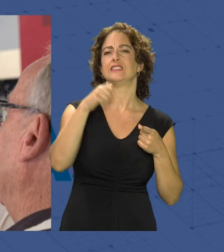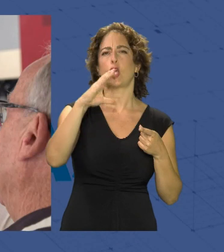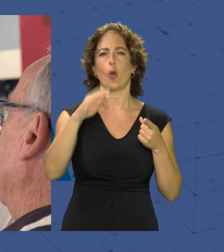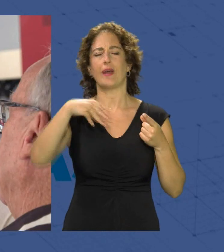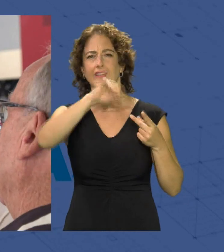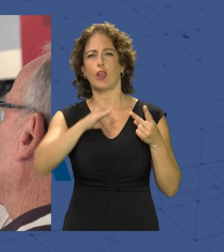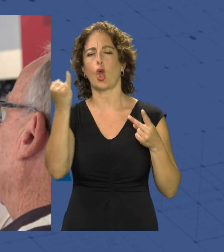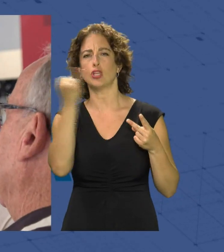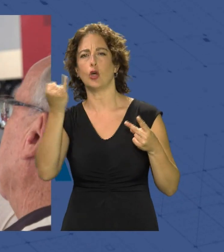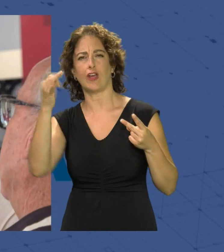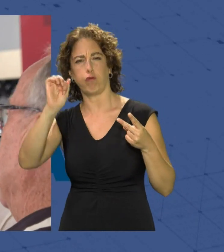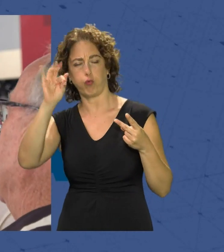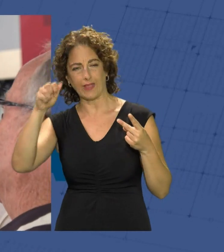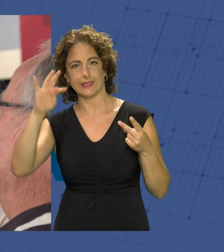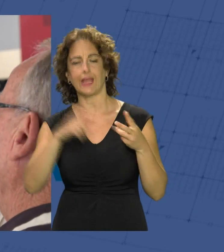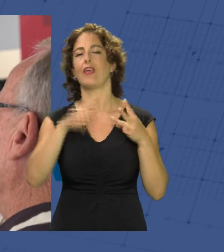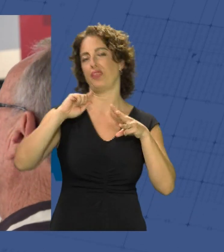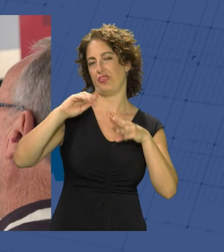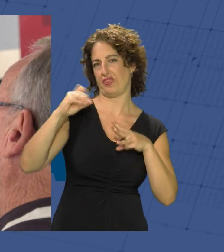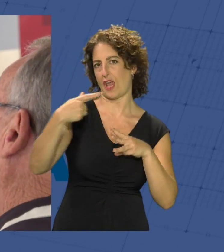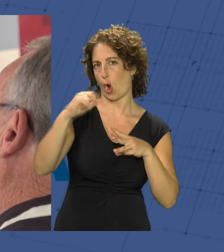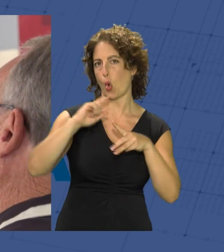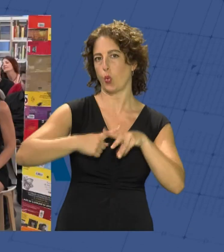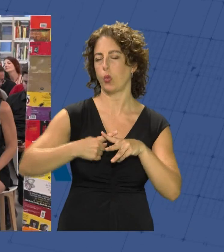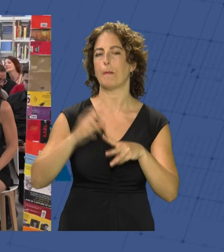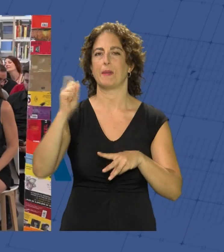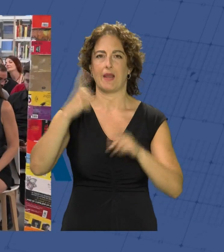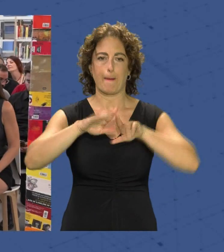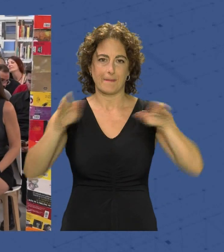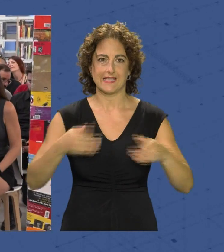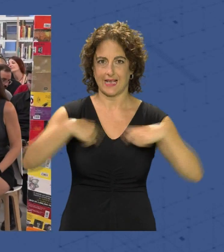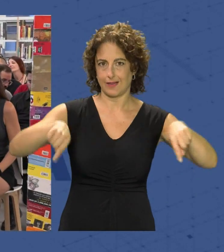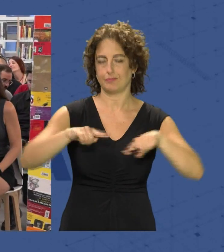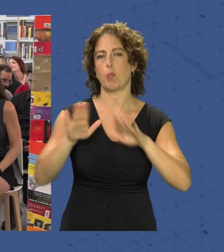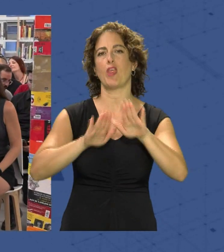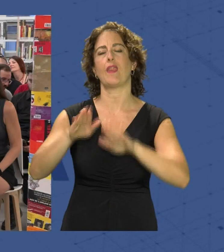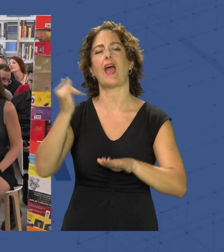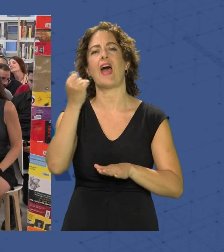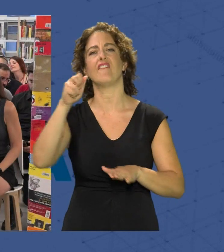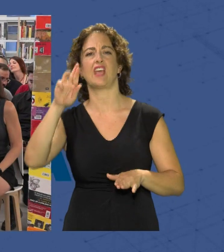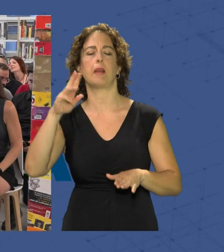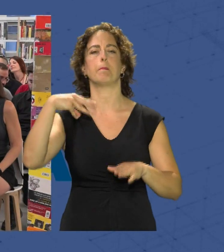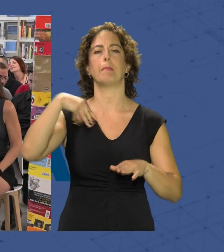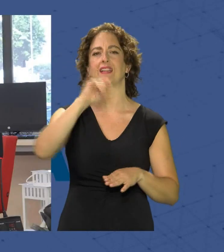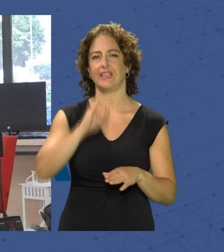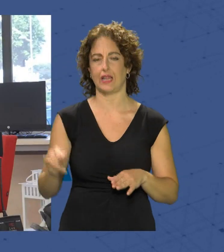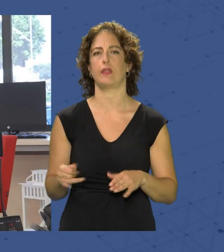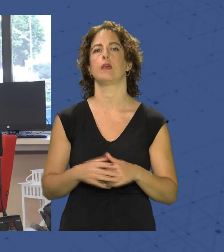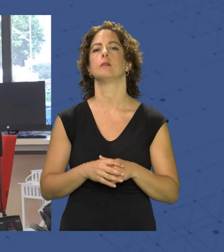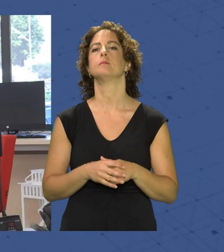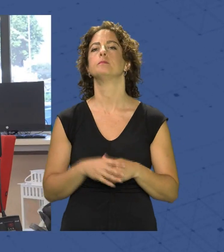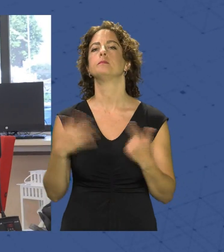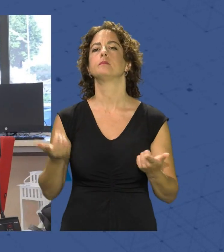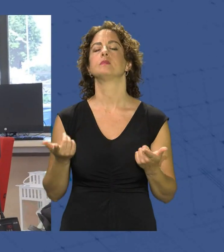JJ Fuentes y el propio Diego Cruz participaron en la primera mesa redonda moderada por Javier Martínez periodista de Contraportada y Roxessio